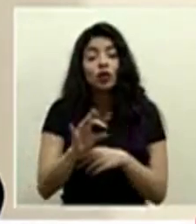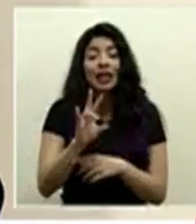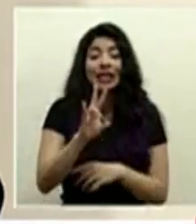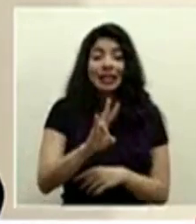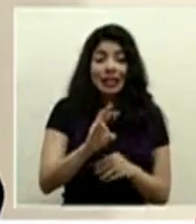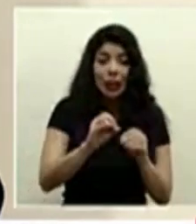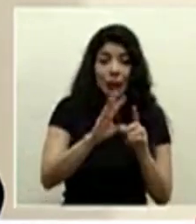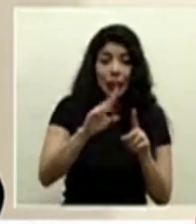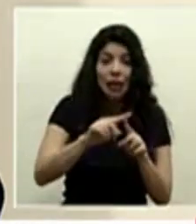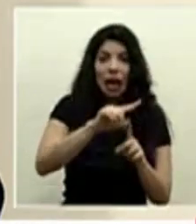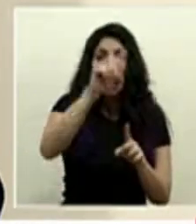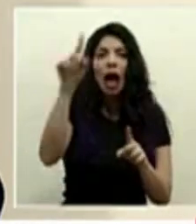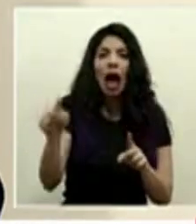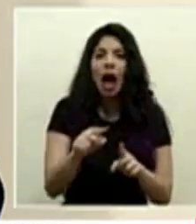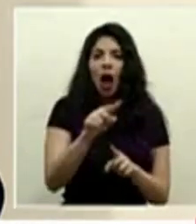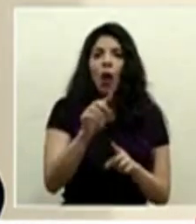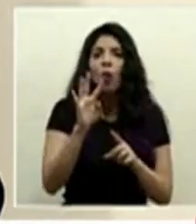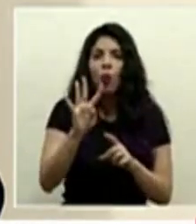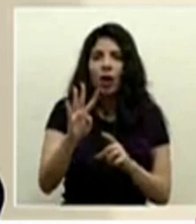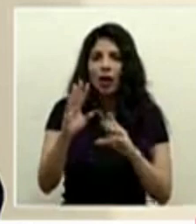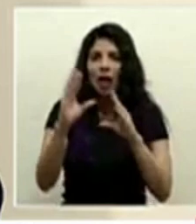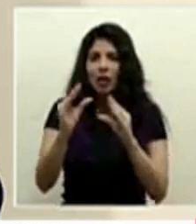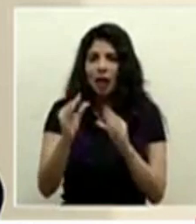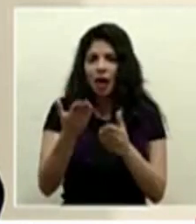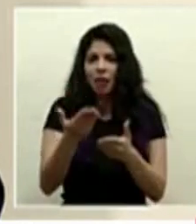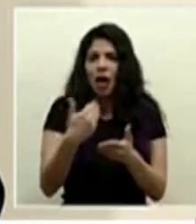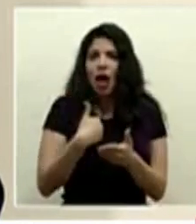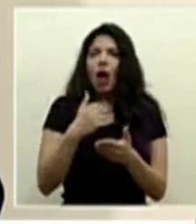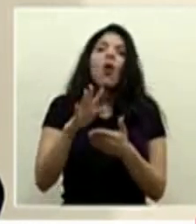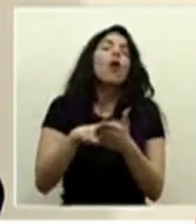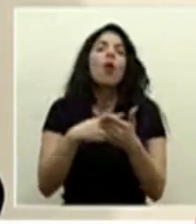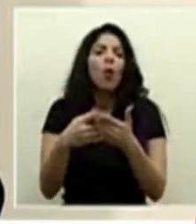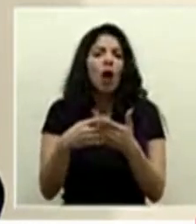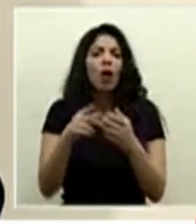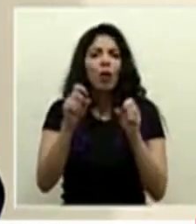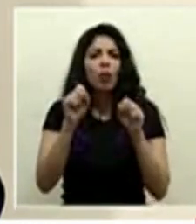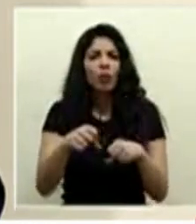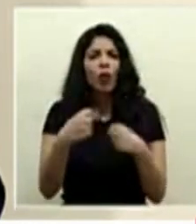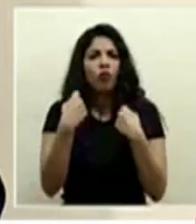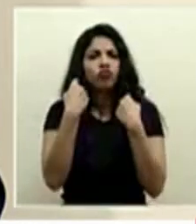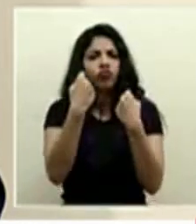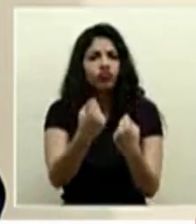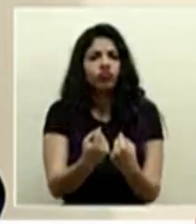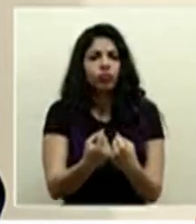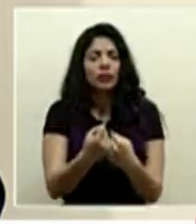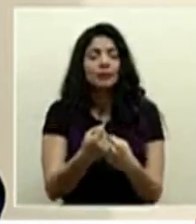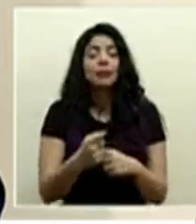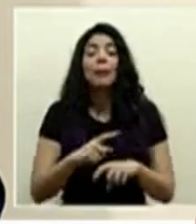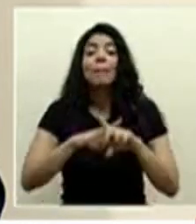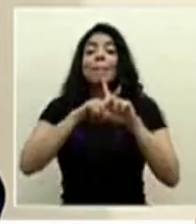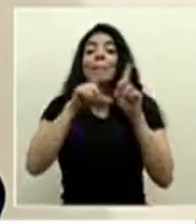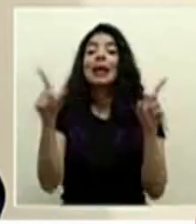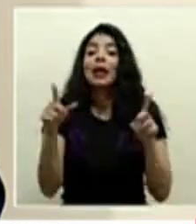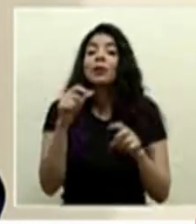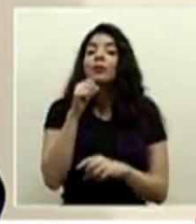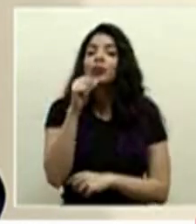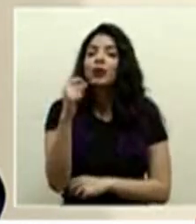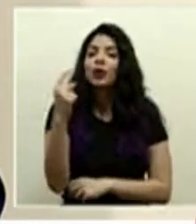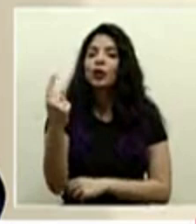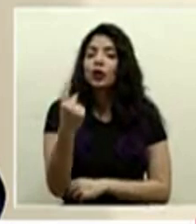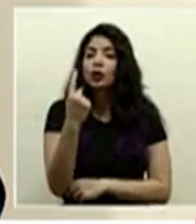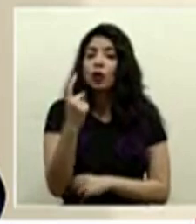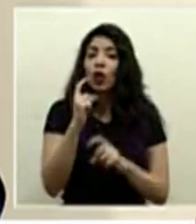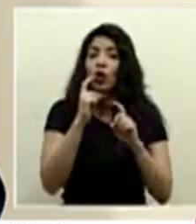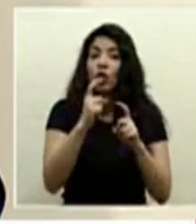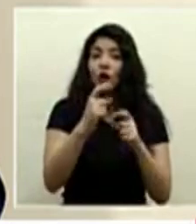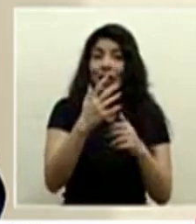mañana a 4 de la tarde o sea hay horario en el cual se puede llegar pero no solo pueden